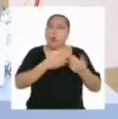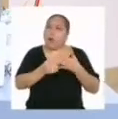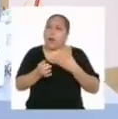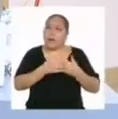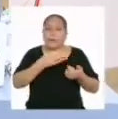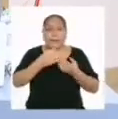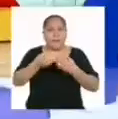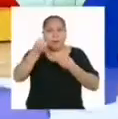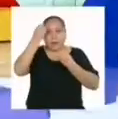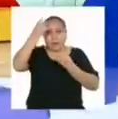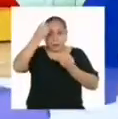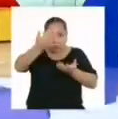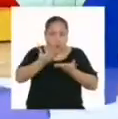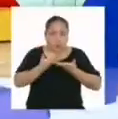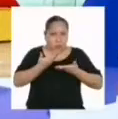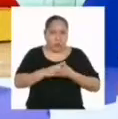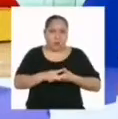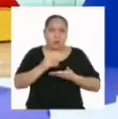darnos será de gran ayuda.